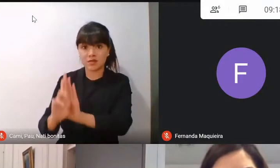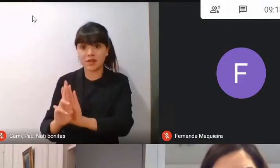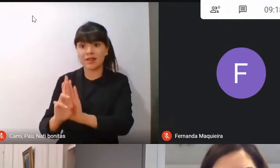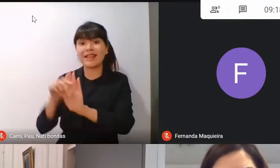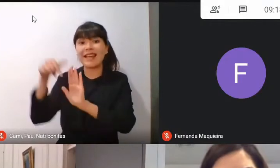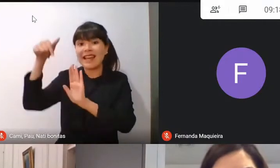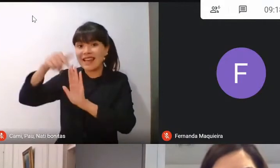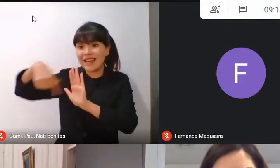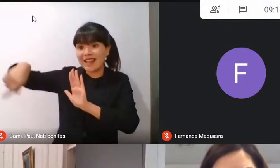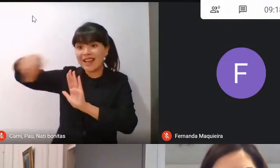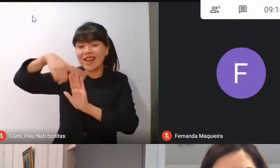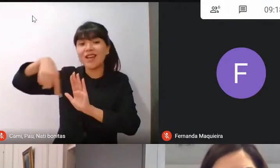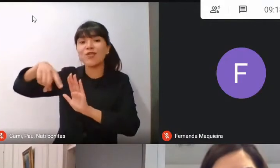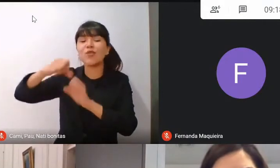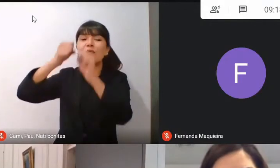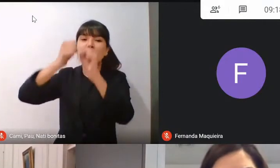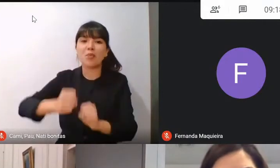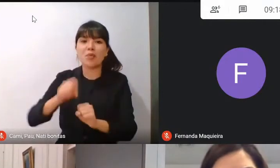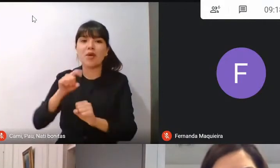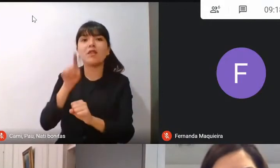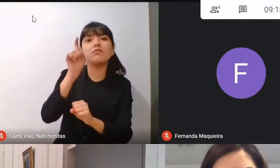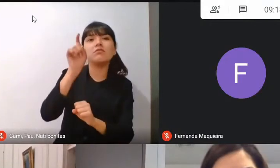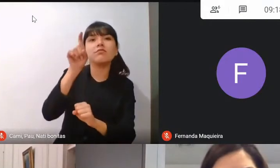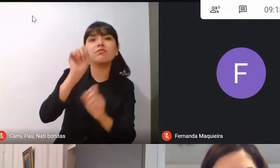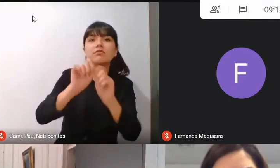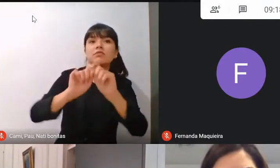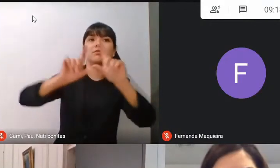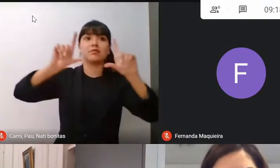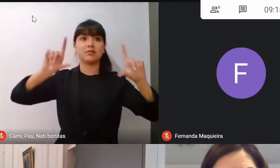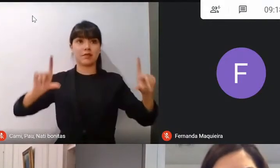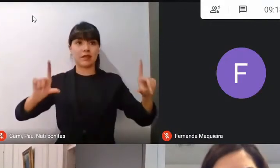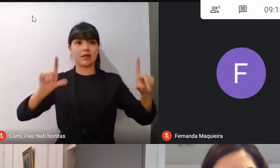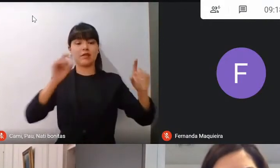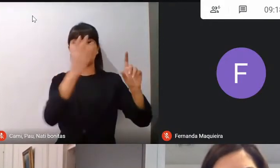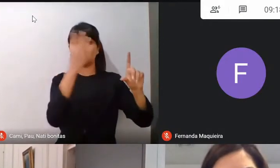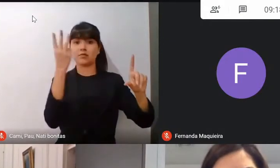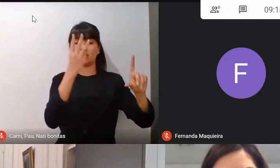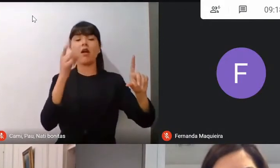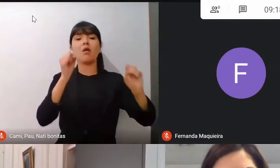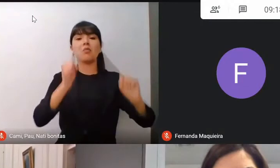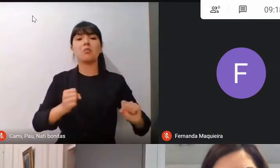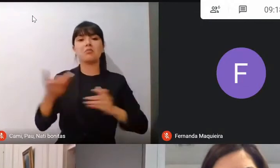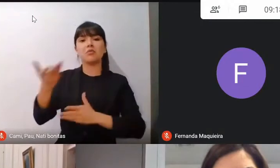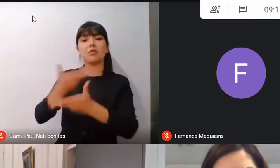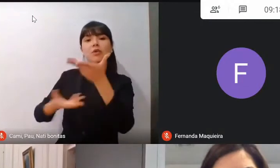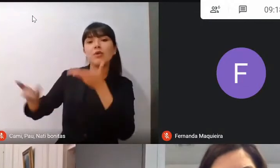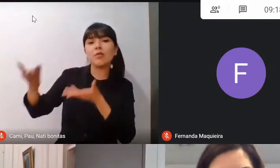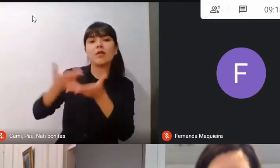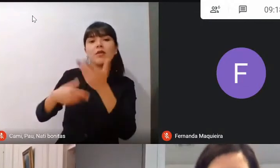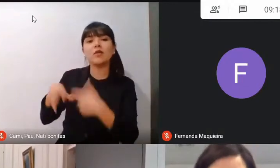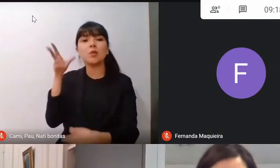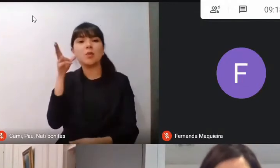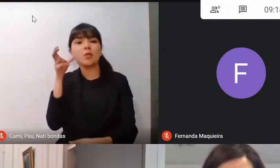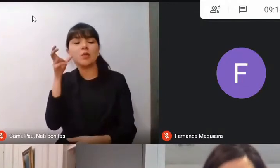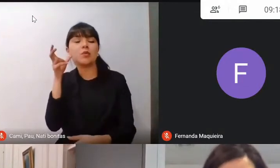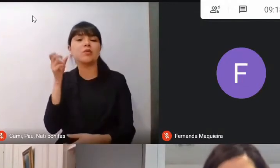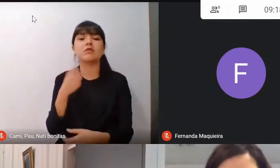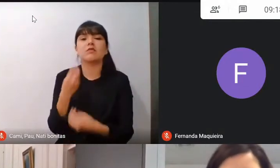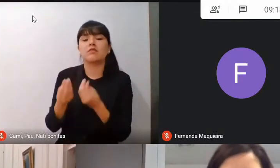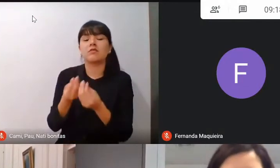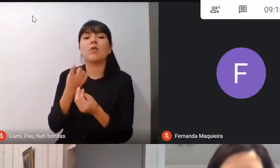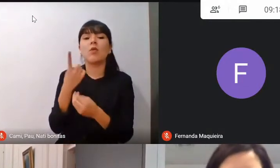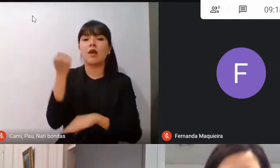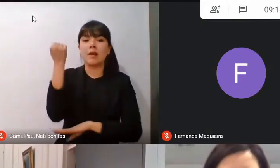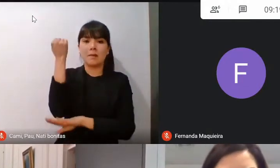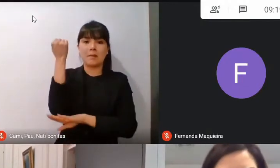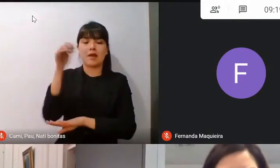van a tener acceso a este para que podamos todos escuchar y compartir lo que ustedes definieron por pilar